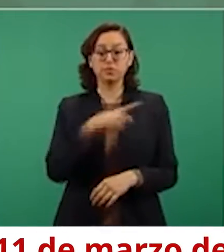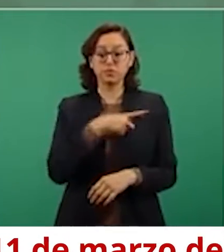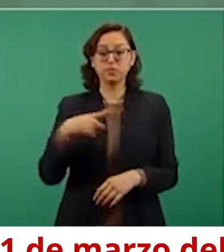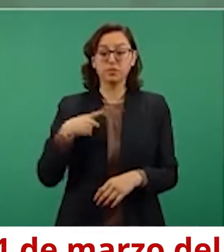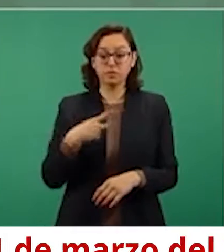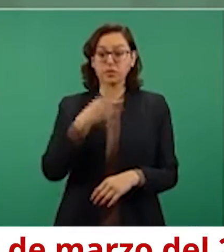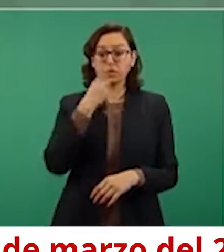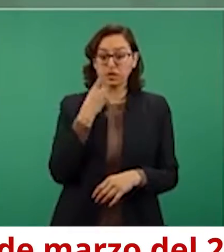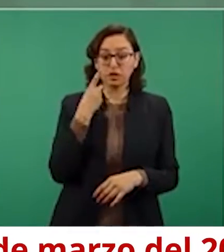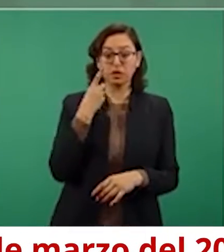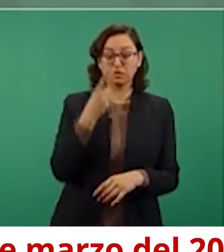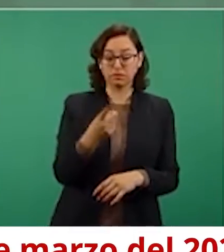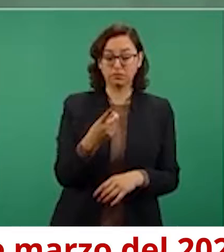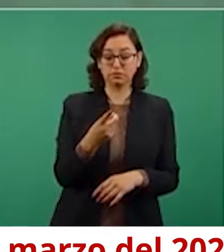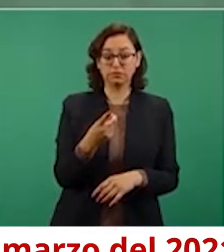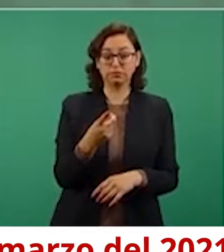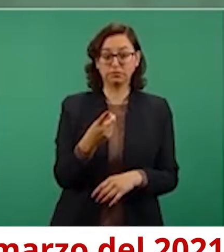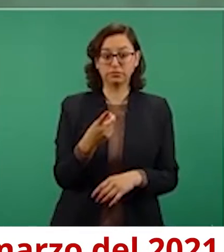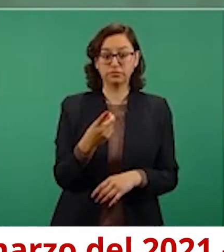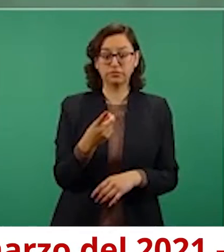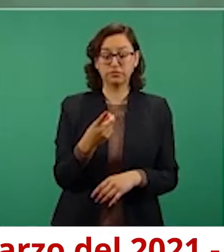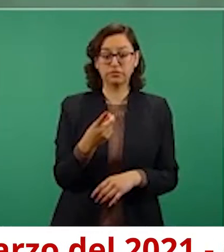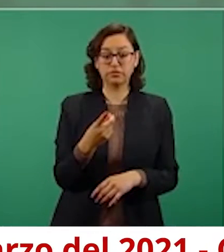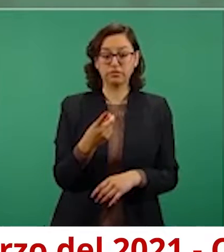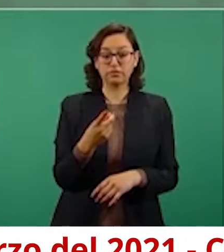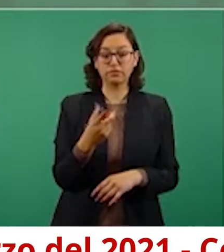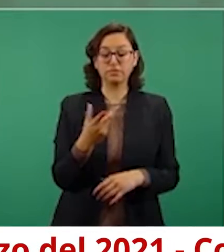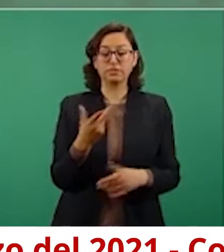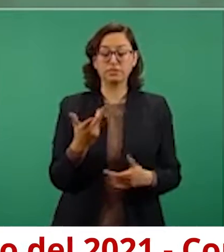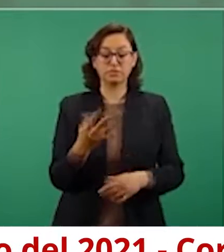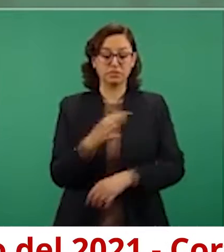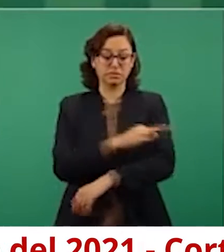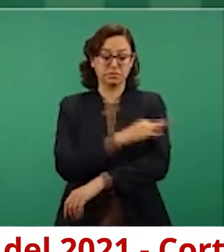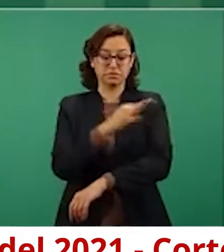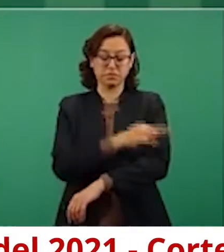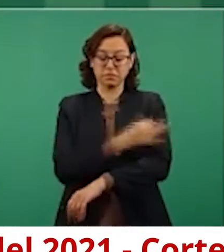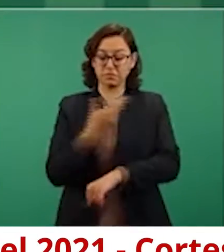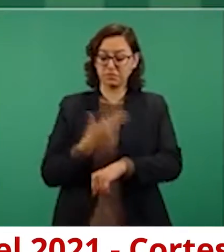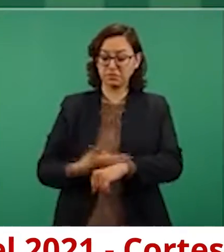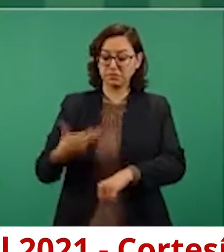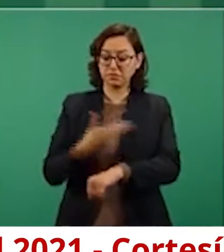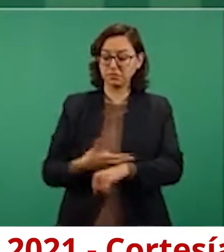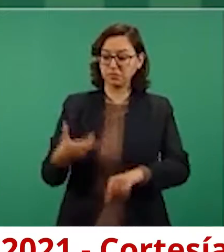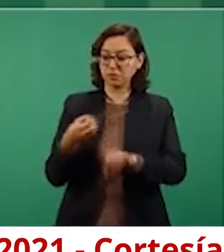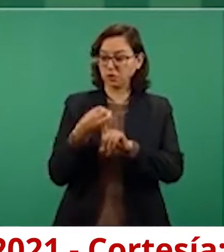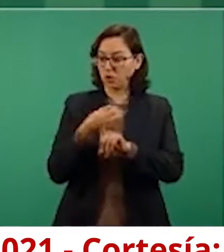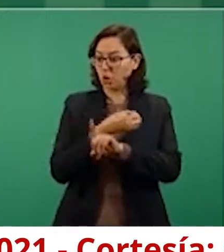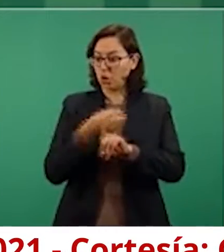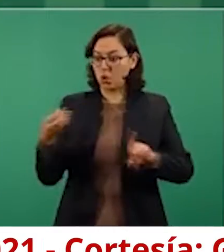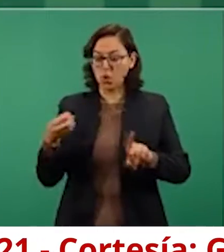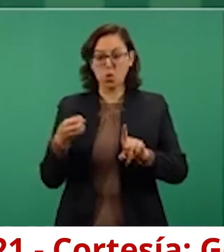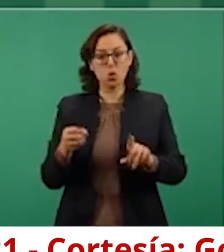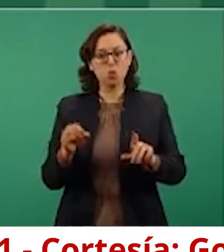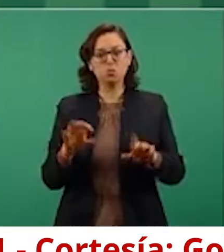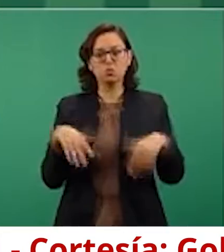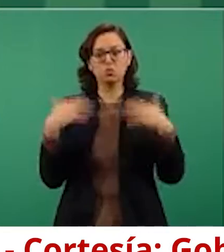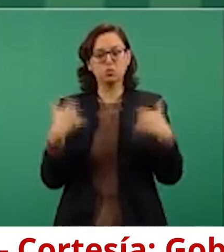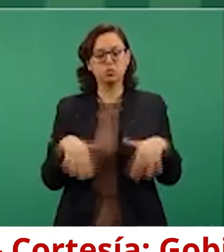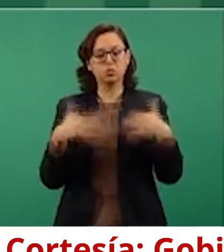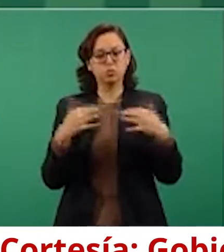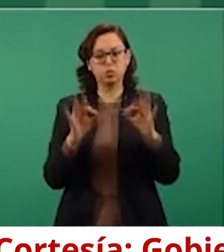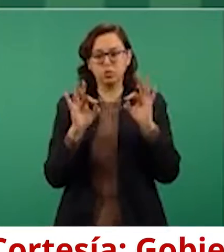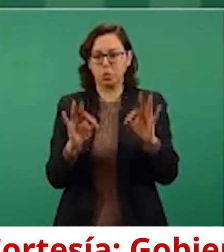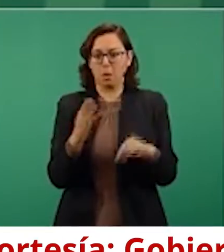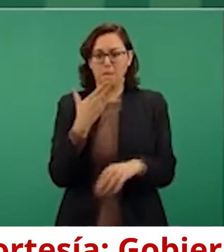de la aplicación de la vacuna en general, pero de manera